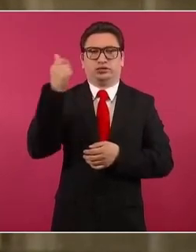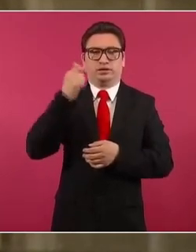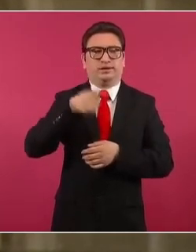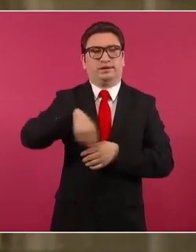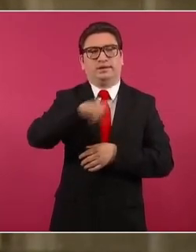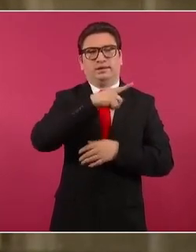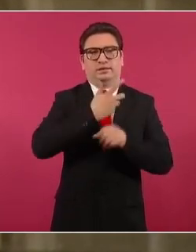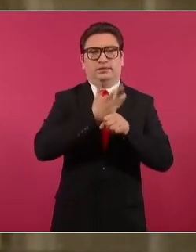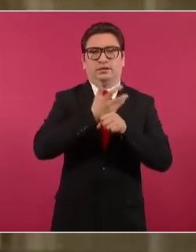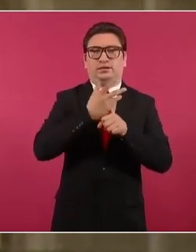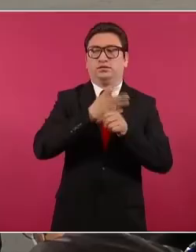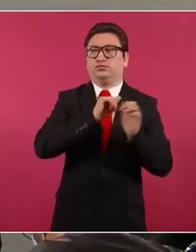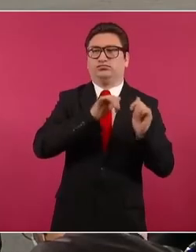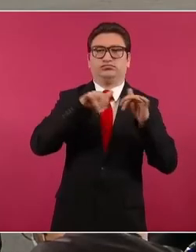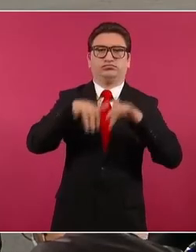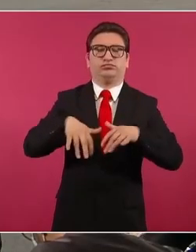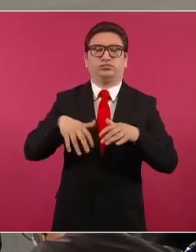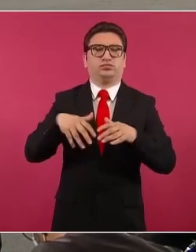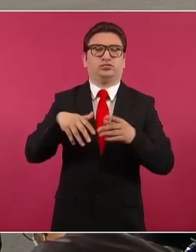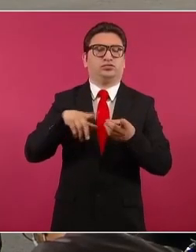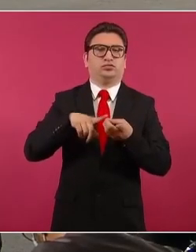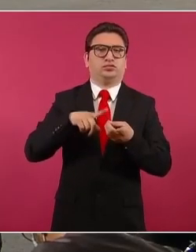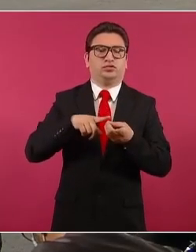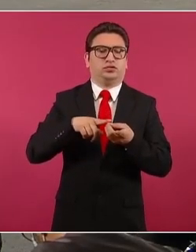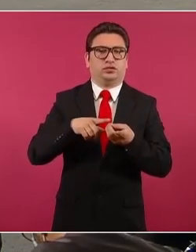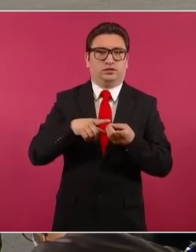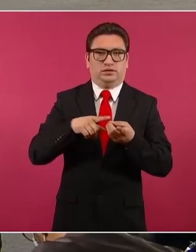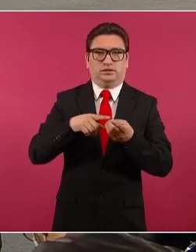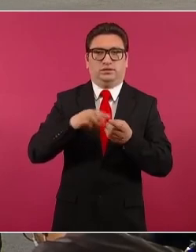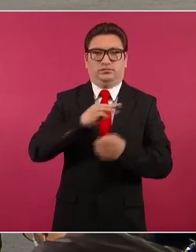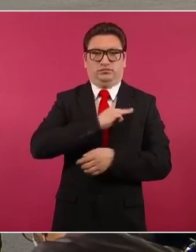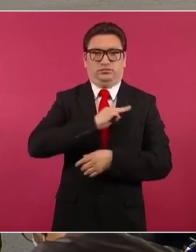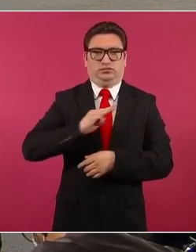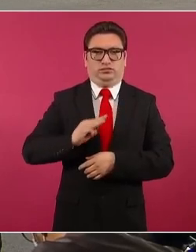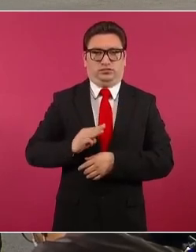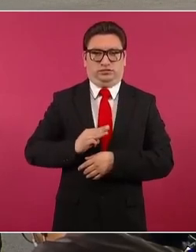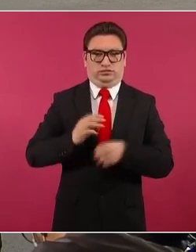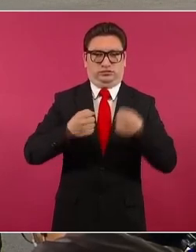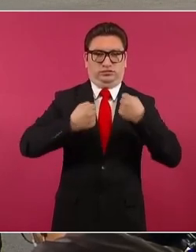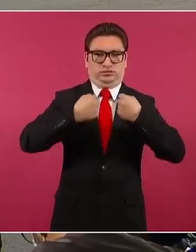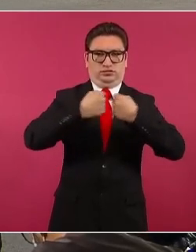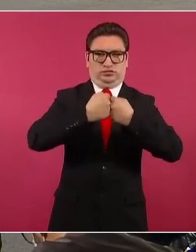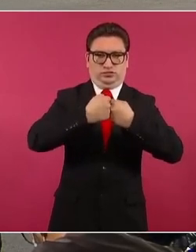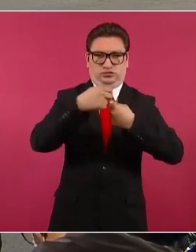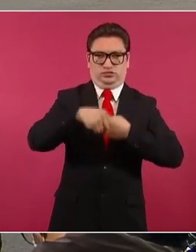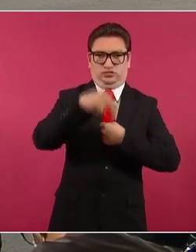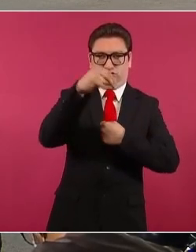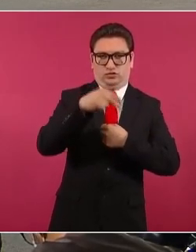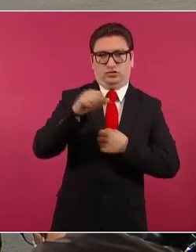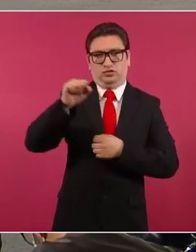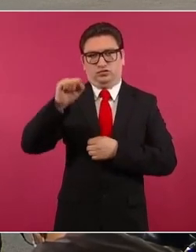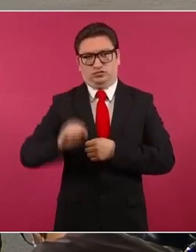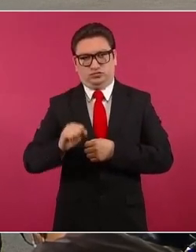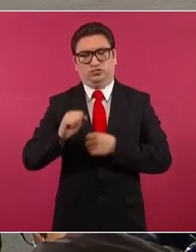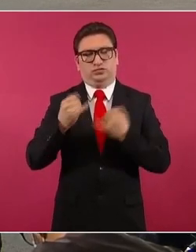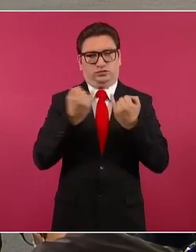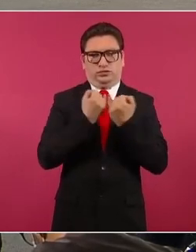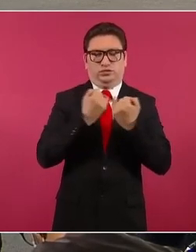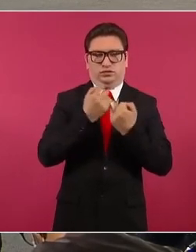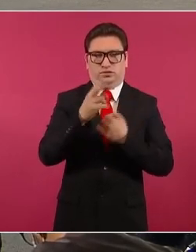y se están concentrando, presidente, en municipios de la frontera, tanto en el norte como en el sur. Hay